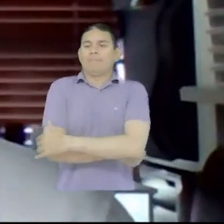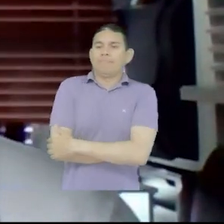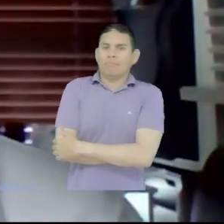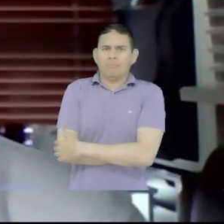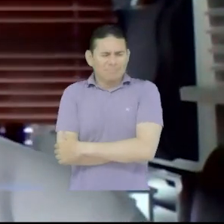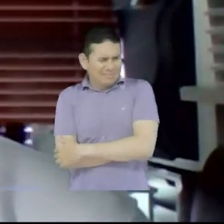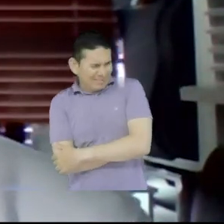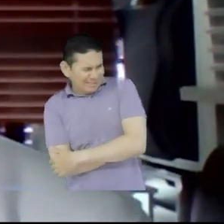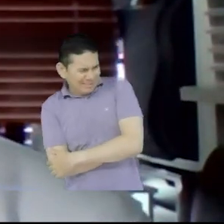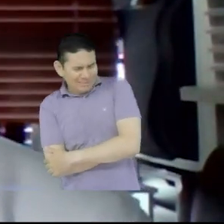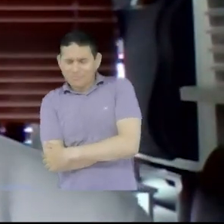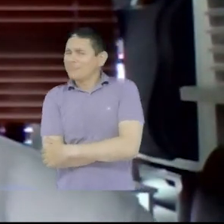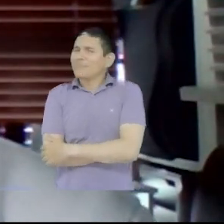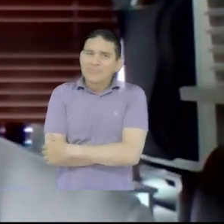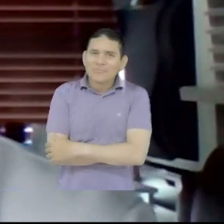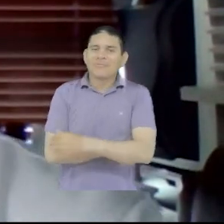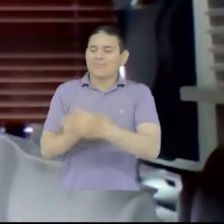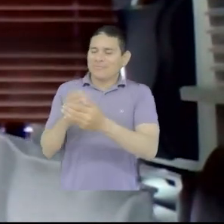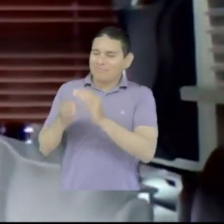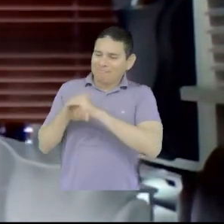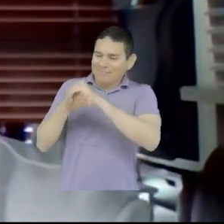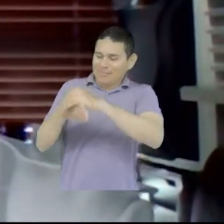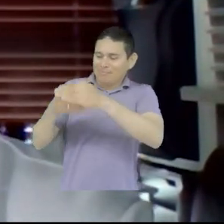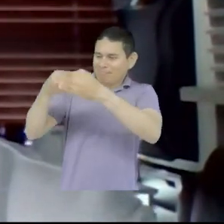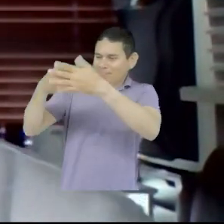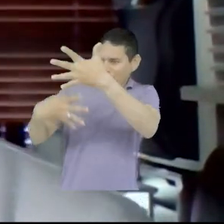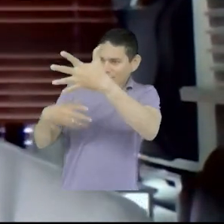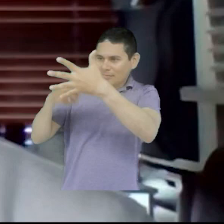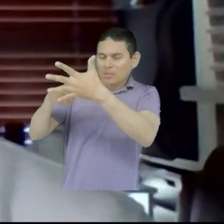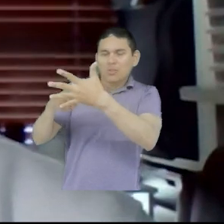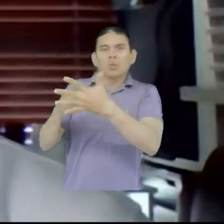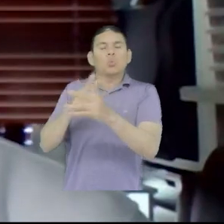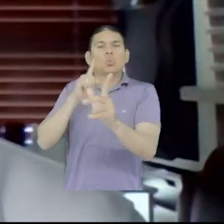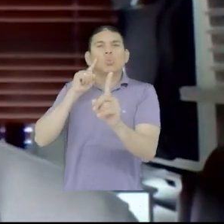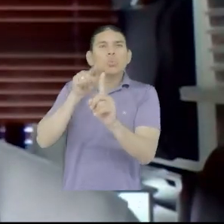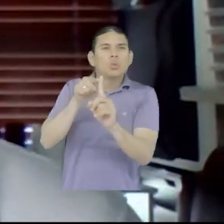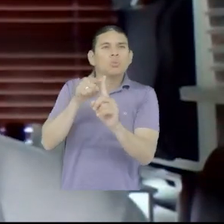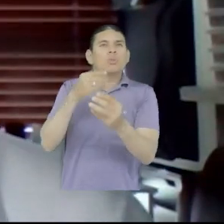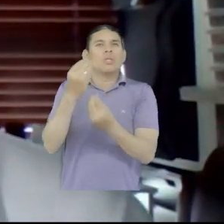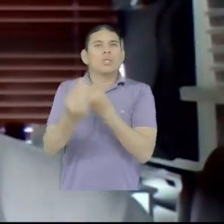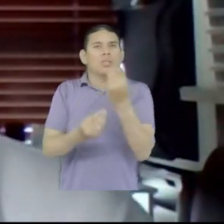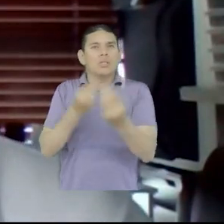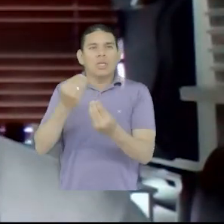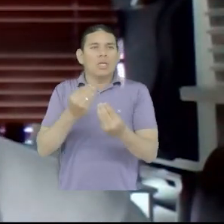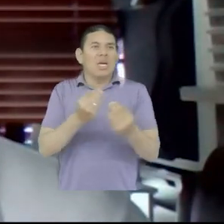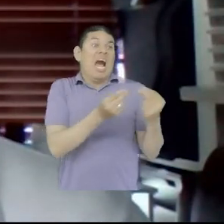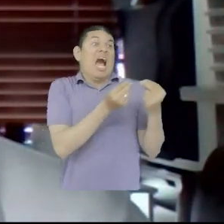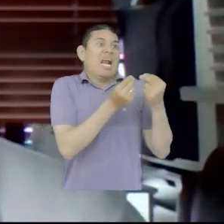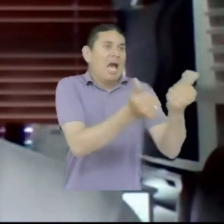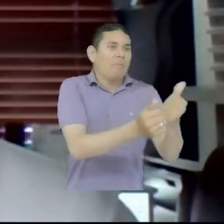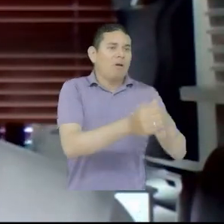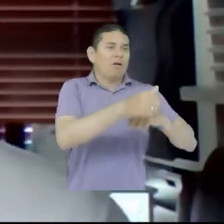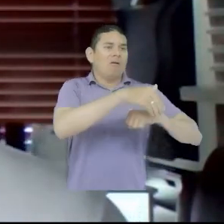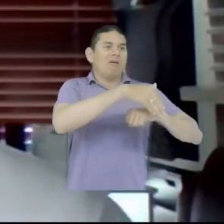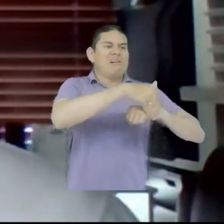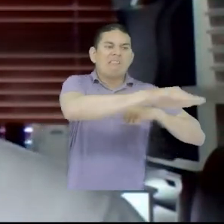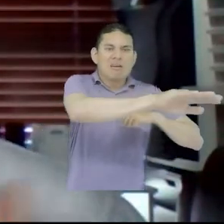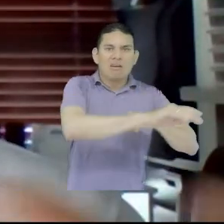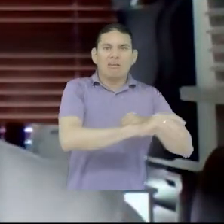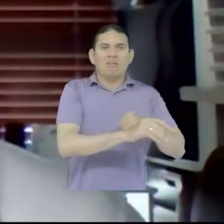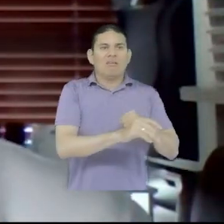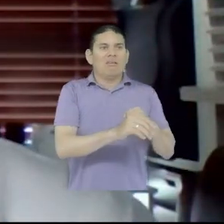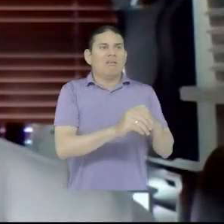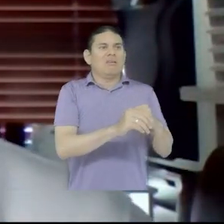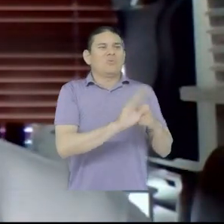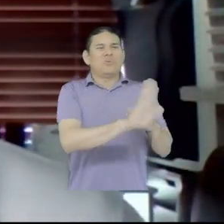metodología de los nueve pasos que ha dado la rectoría del sistema lo que busca es precisamente evitar ese tipo de problemas que las